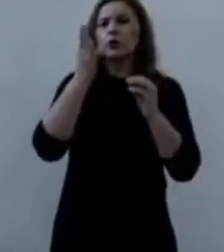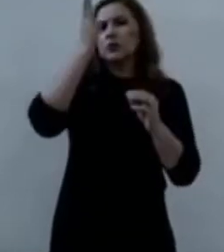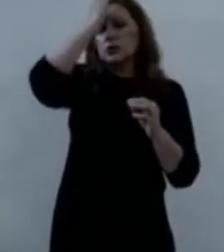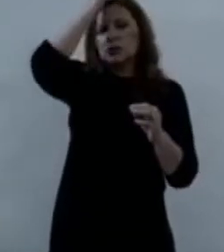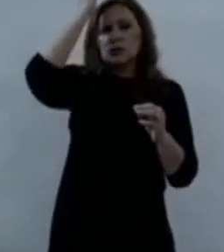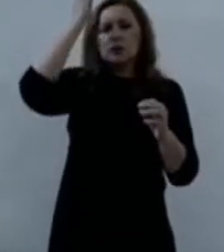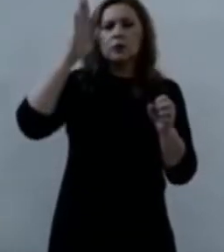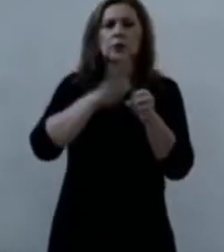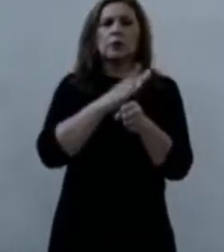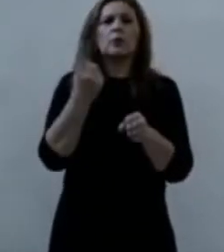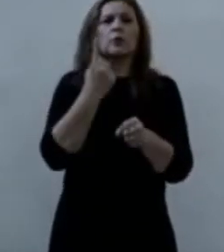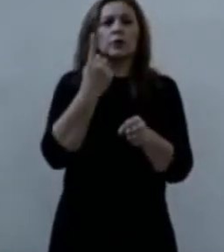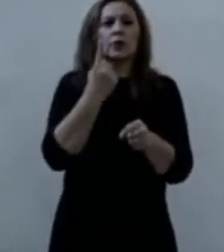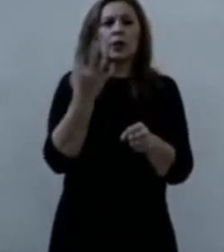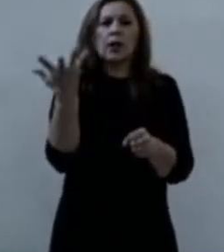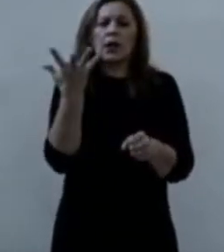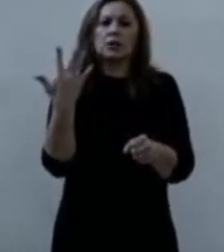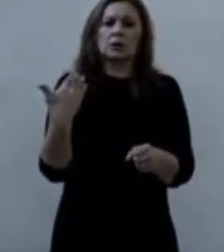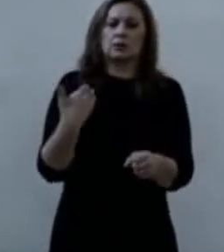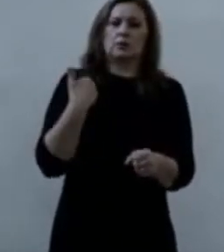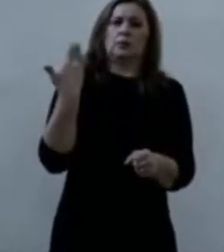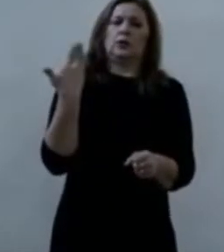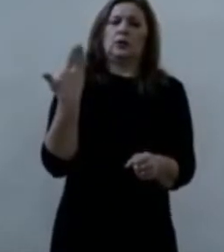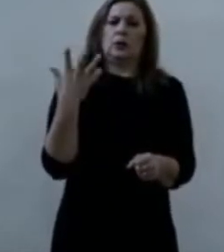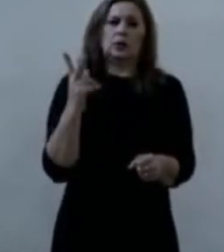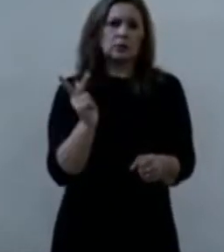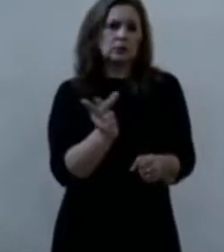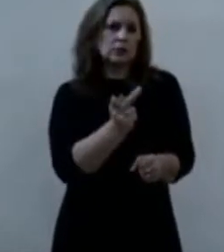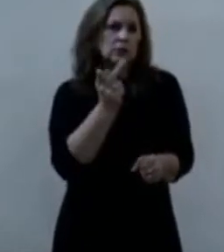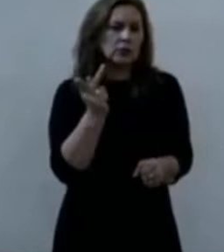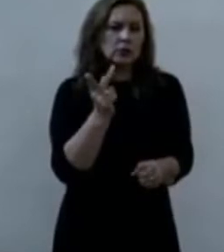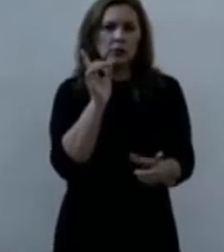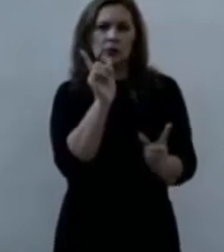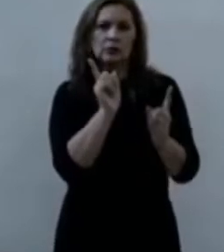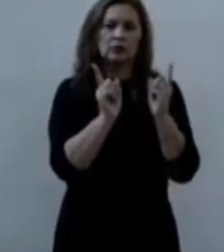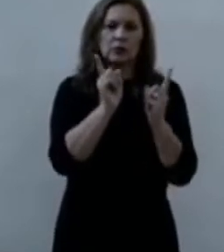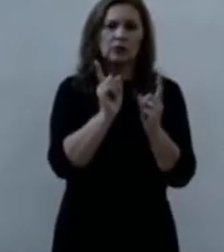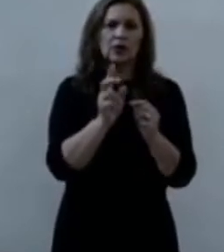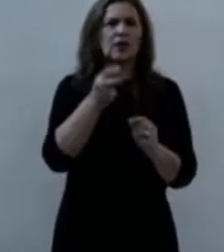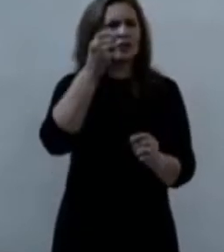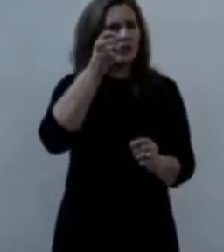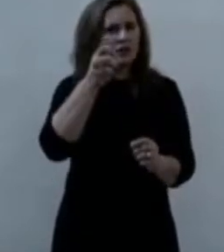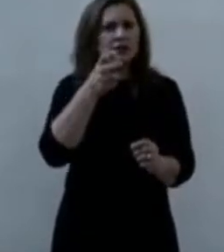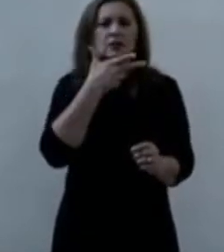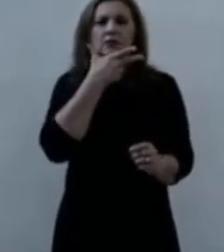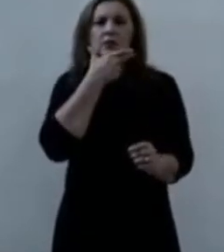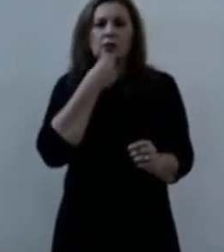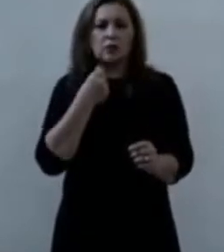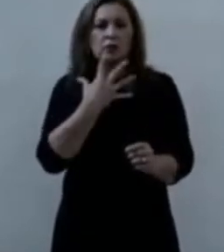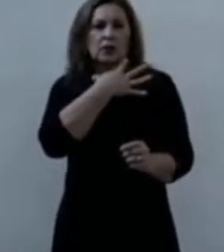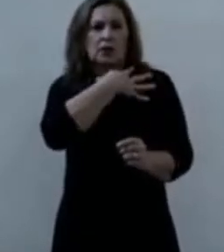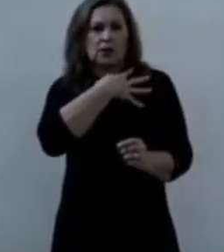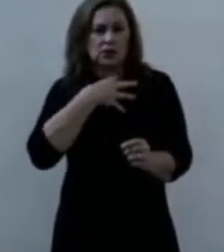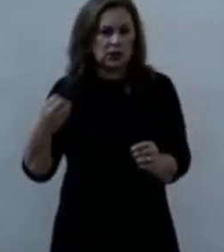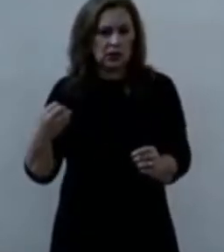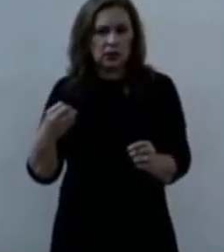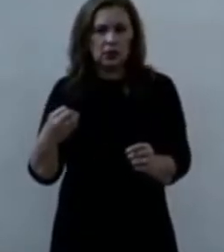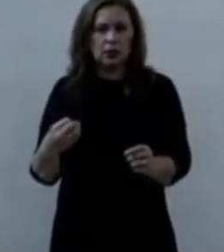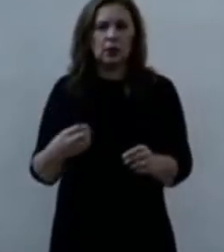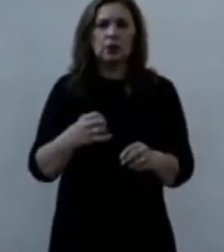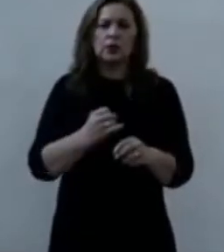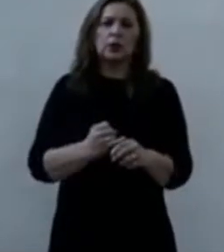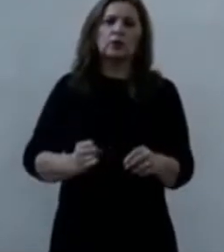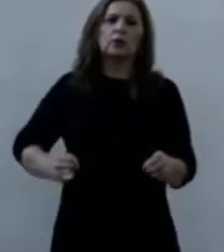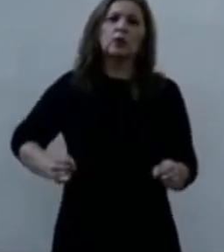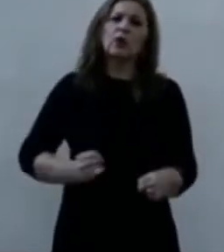y hace milagros. no es acaso el hijo de un carpintero.